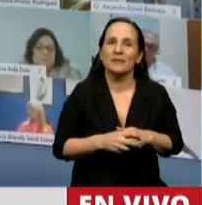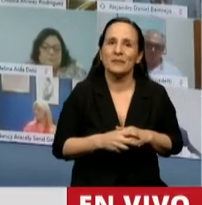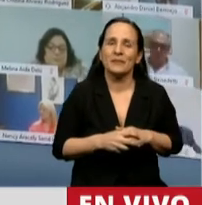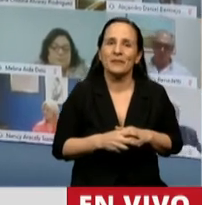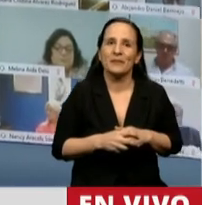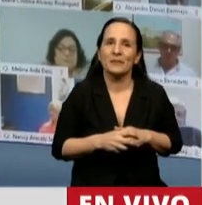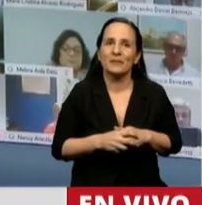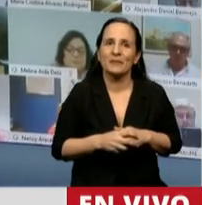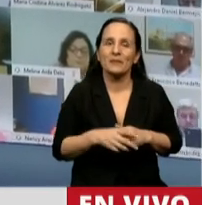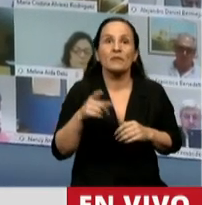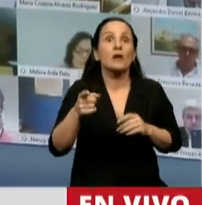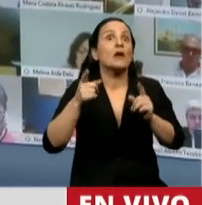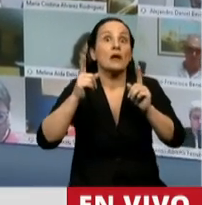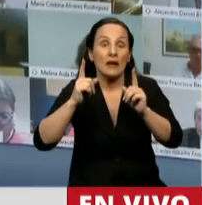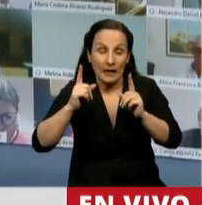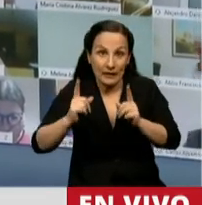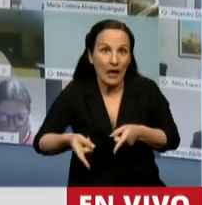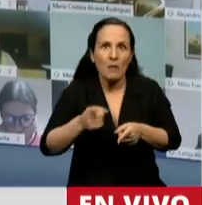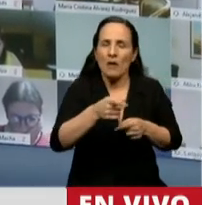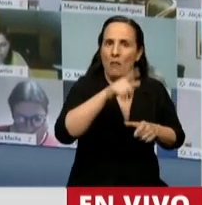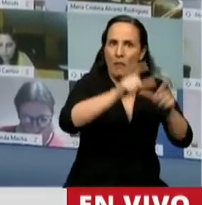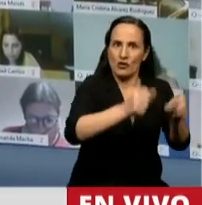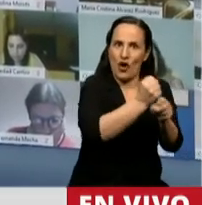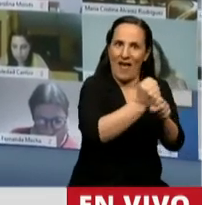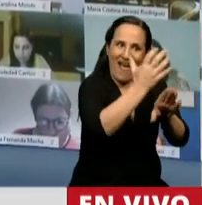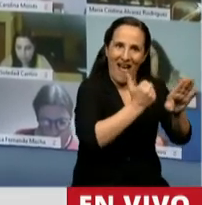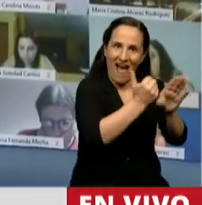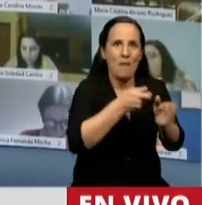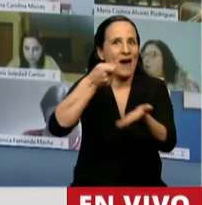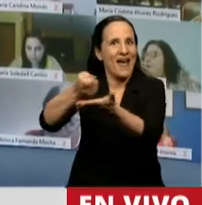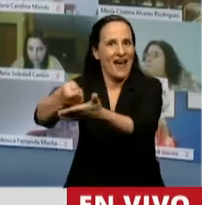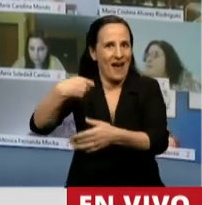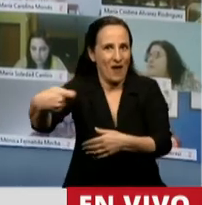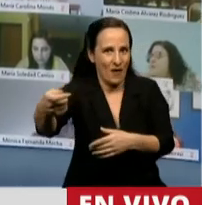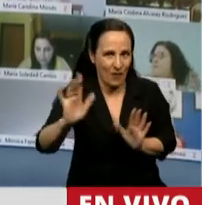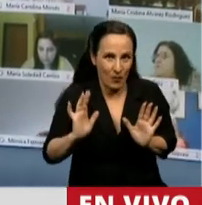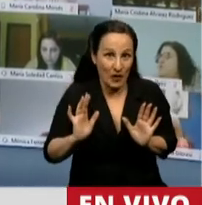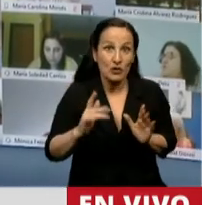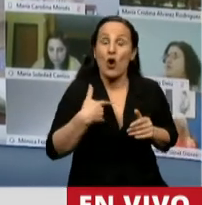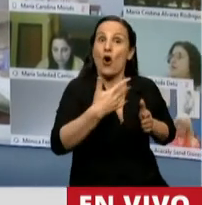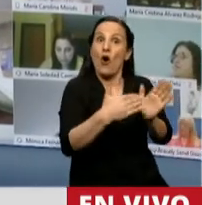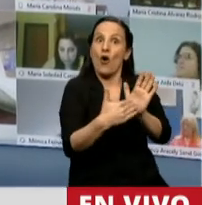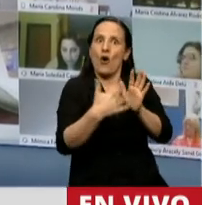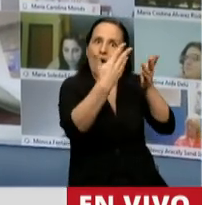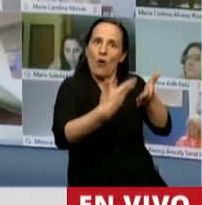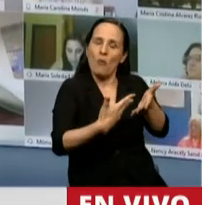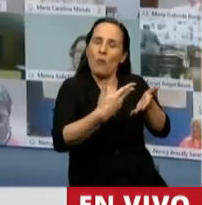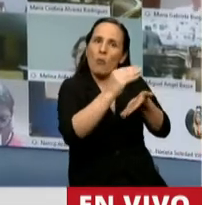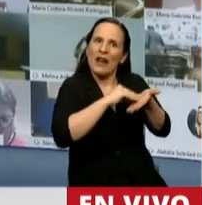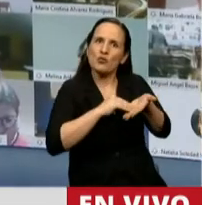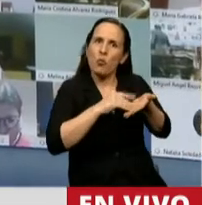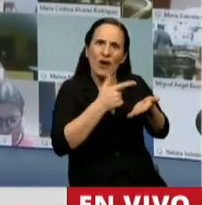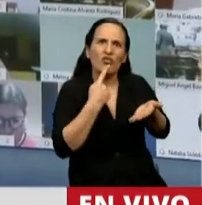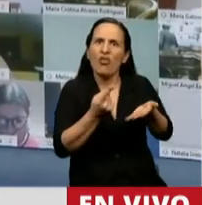generan el sistema previsional y si no lo que establece el presupuesto sacando la garantía de que